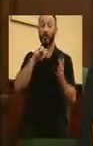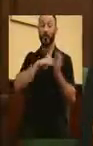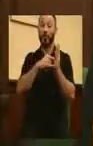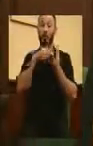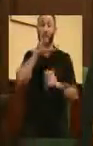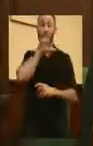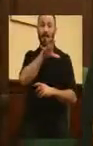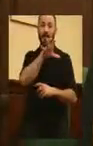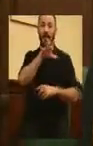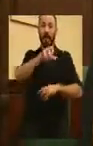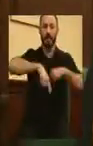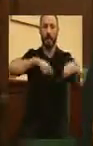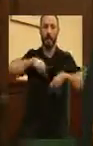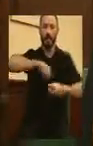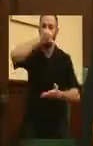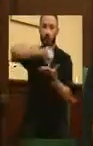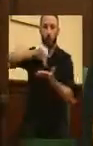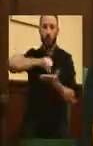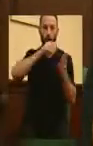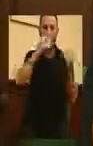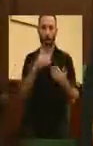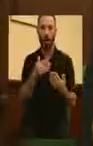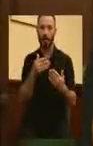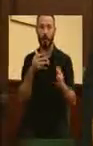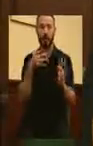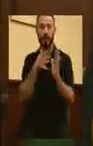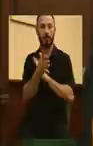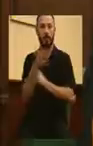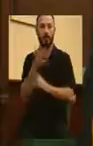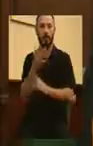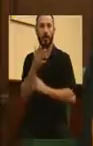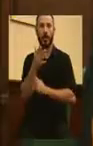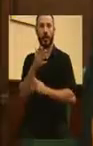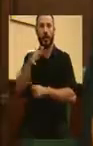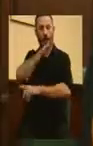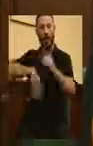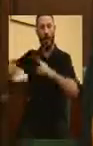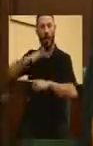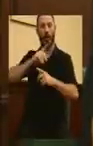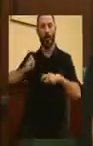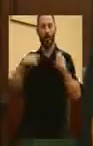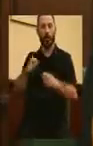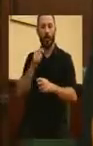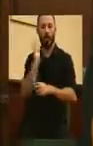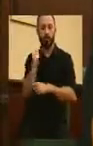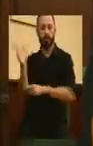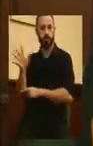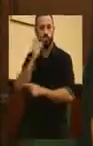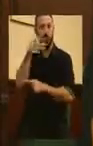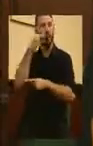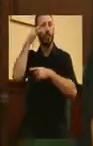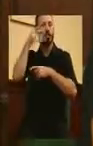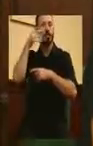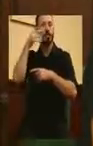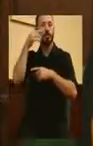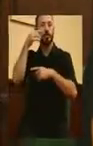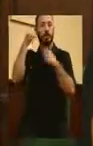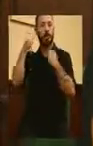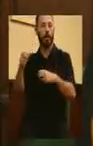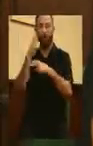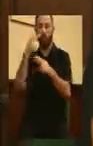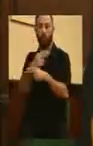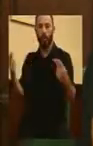y una regulación y subvención estatal supone que, aparte del daño medioambiental y la repercusión sobre la salud pública, se produzca una